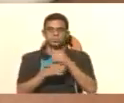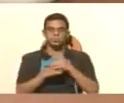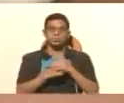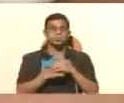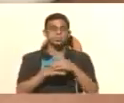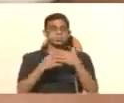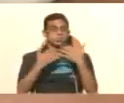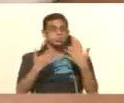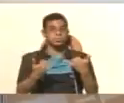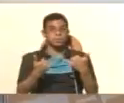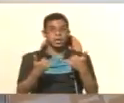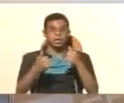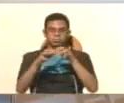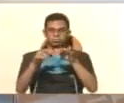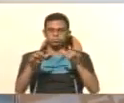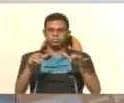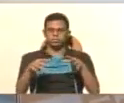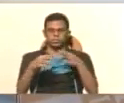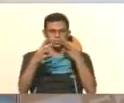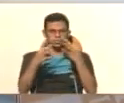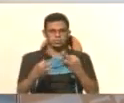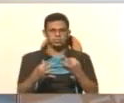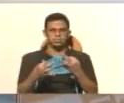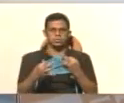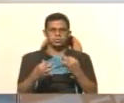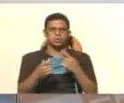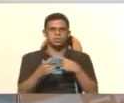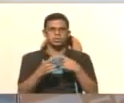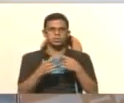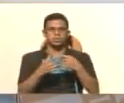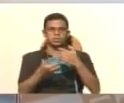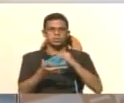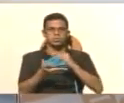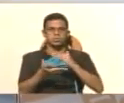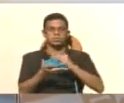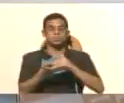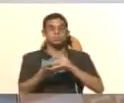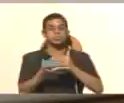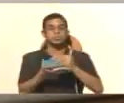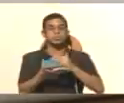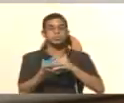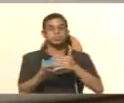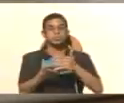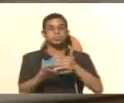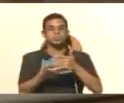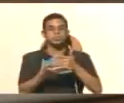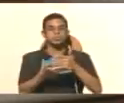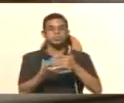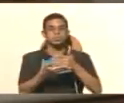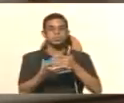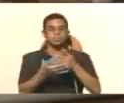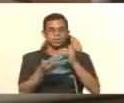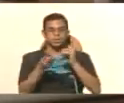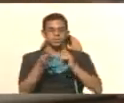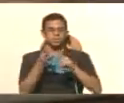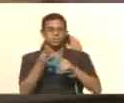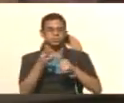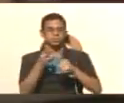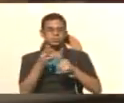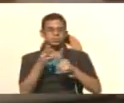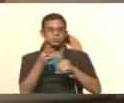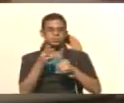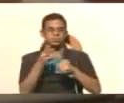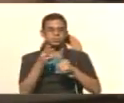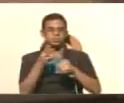Una vez que el teclado está firme, entonces procedemos a cerrar y vamos con el segundo, el tercer paso,